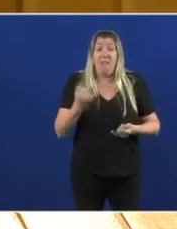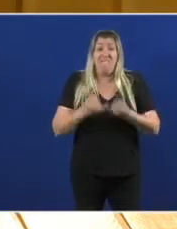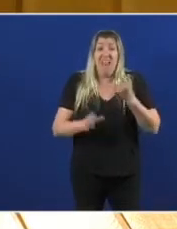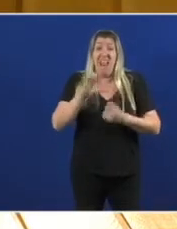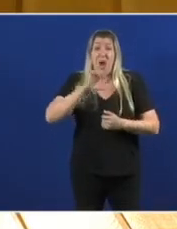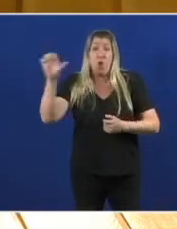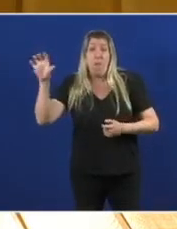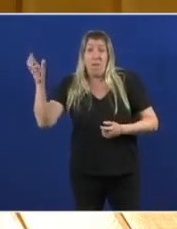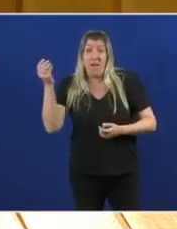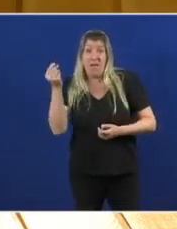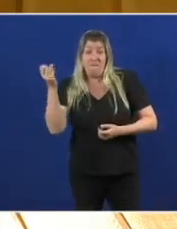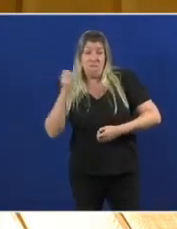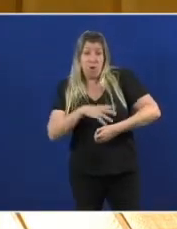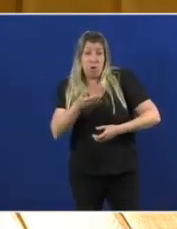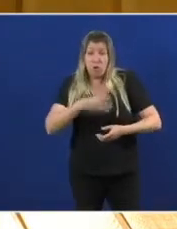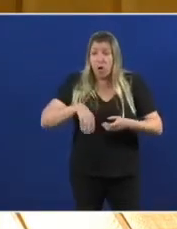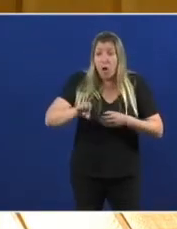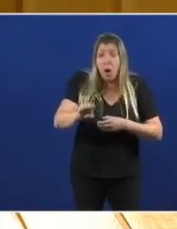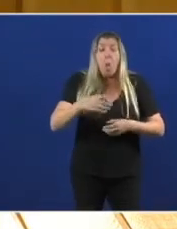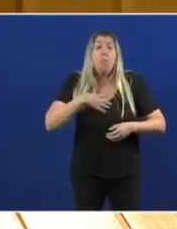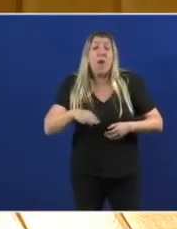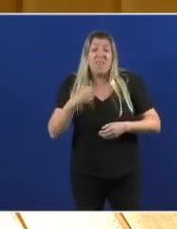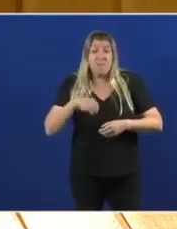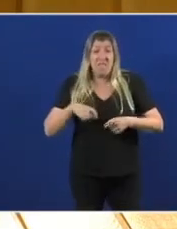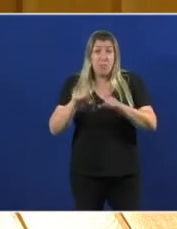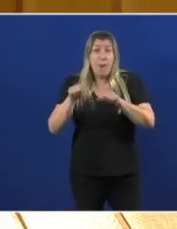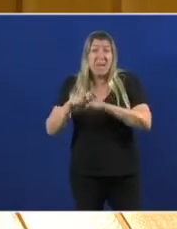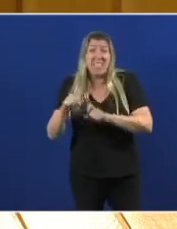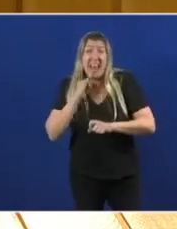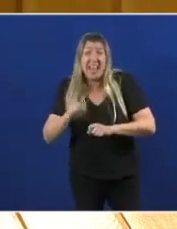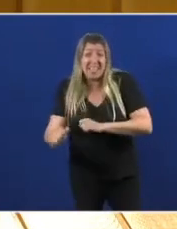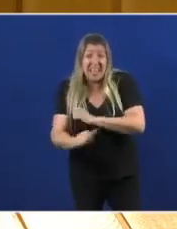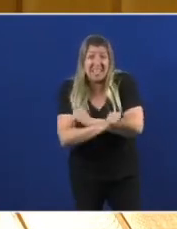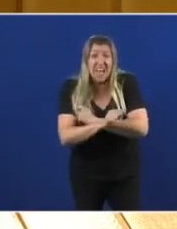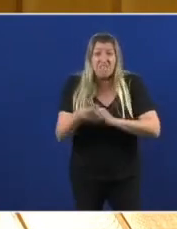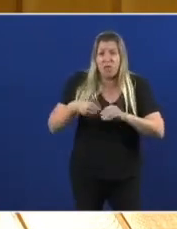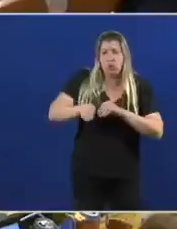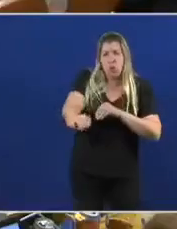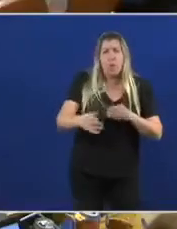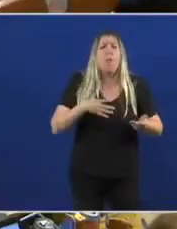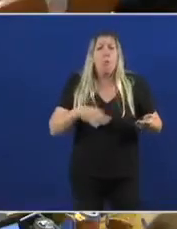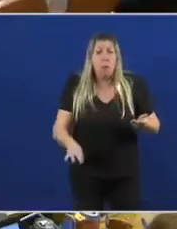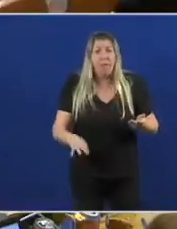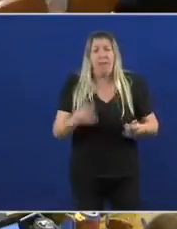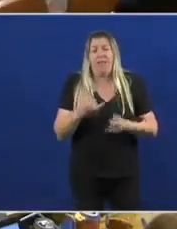multinacionais O mellor Estas eléctricas Que nos están Estafando agora E que serán Unha oportunidade Perdida